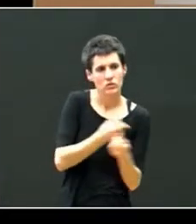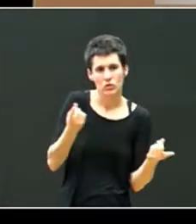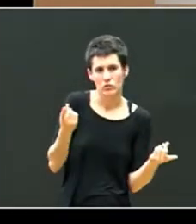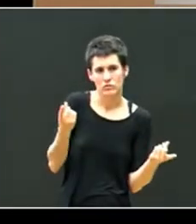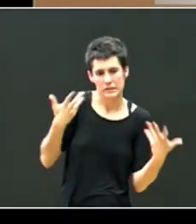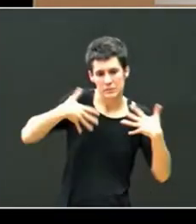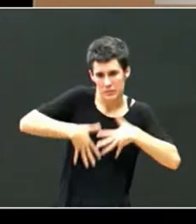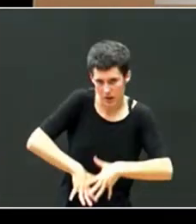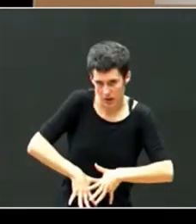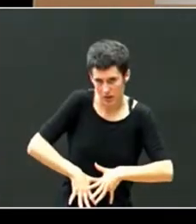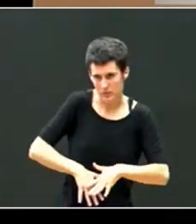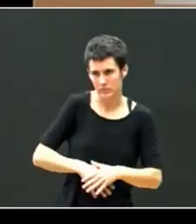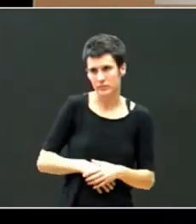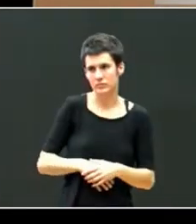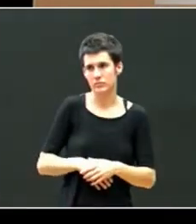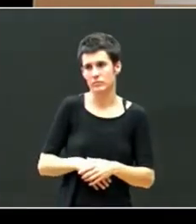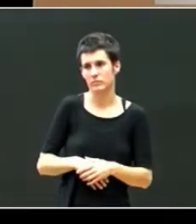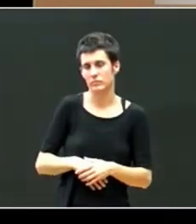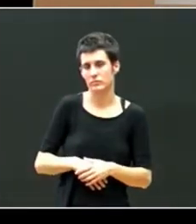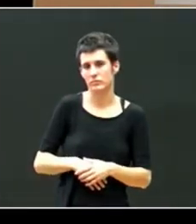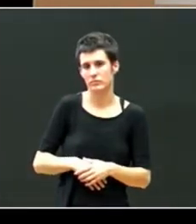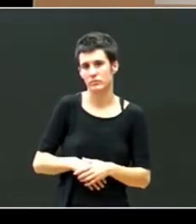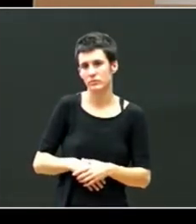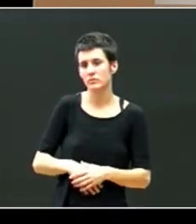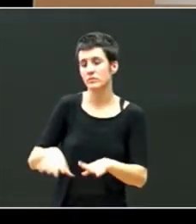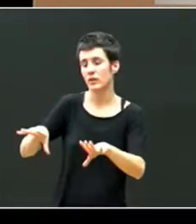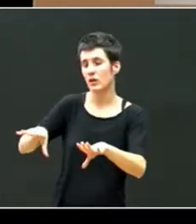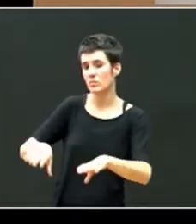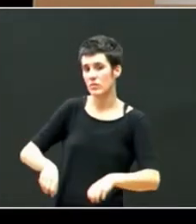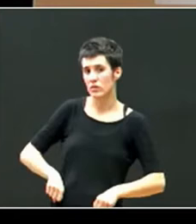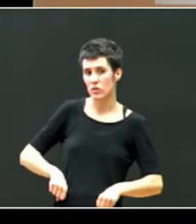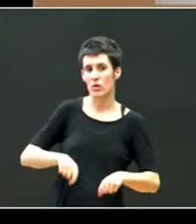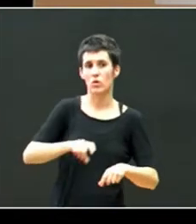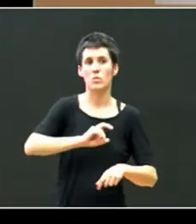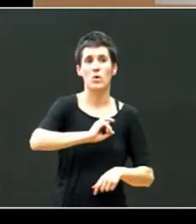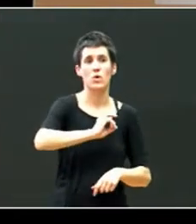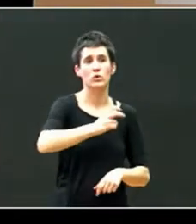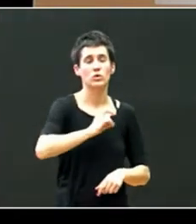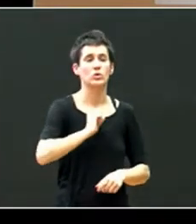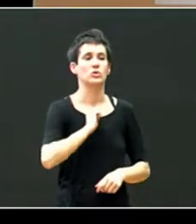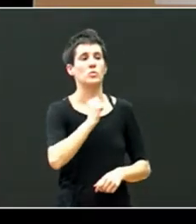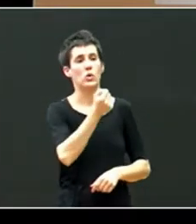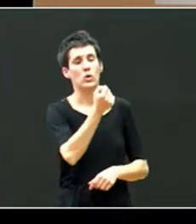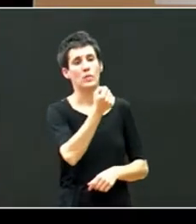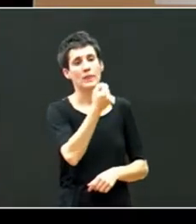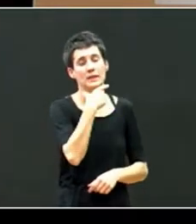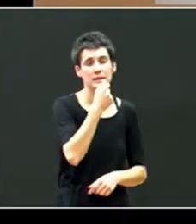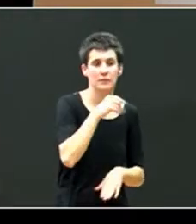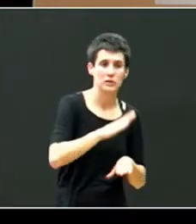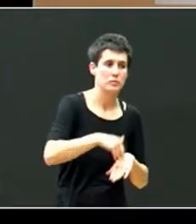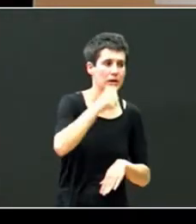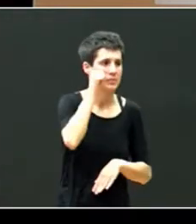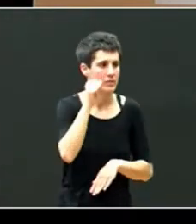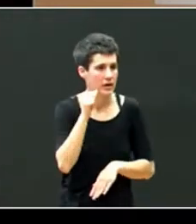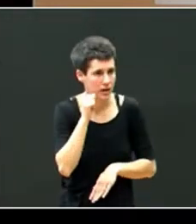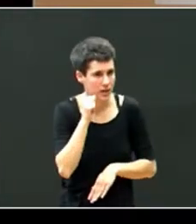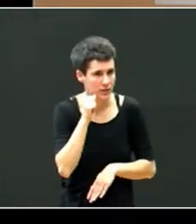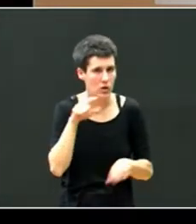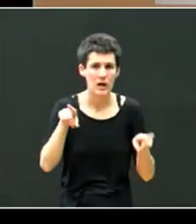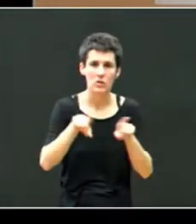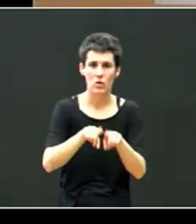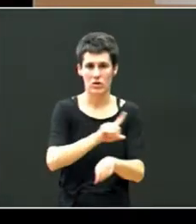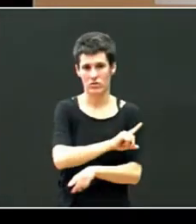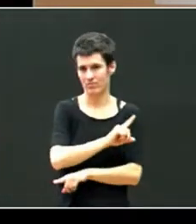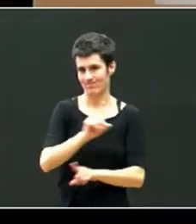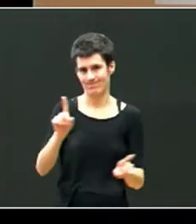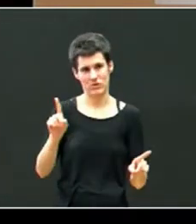la adopción adopción no es equiparable a la gestación subrogada a los tratamientos de fertilidad que los padres o madres que vengan de ahí tenemos que animarles